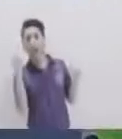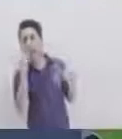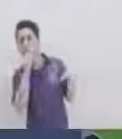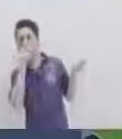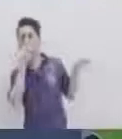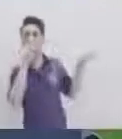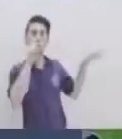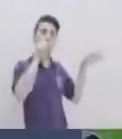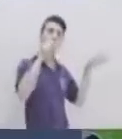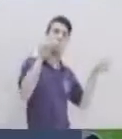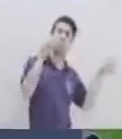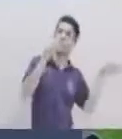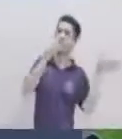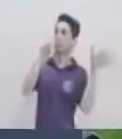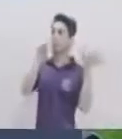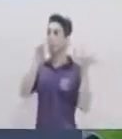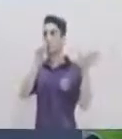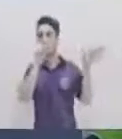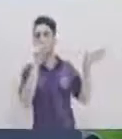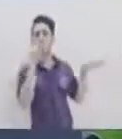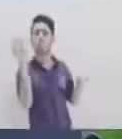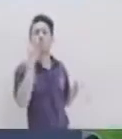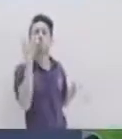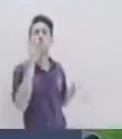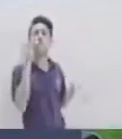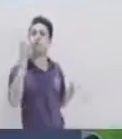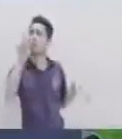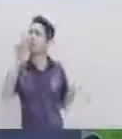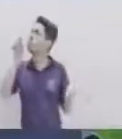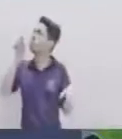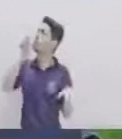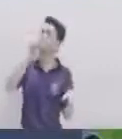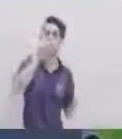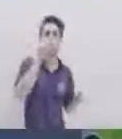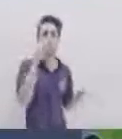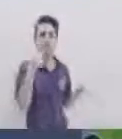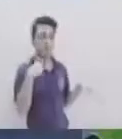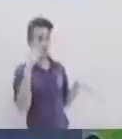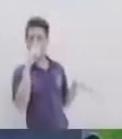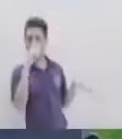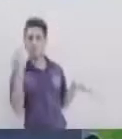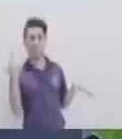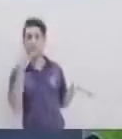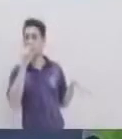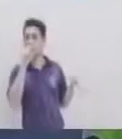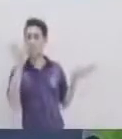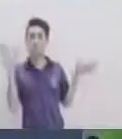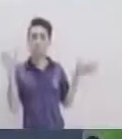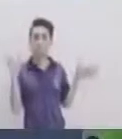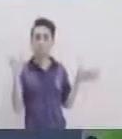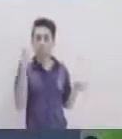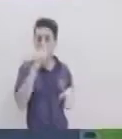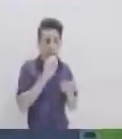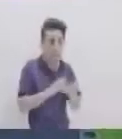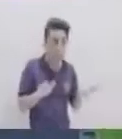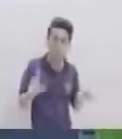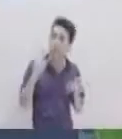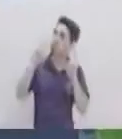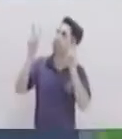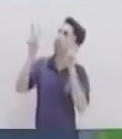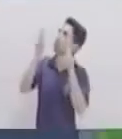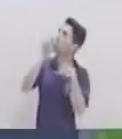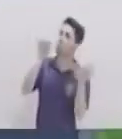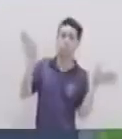cantan Los pájaros ¿En dónde cantan los pájaros que cantan? No tengo pájaros en jaulas No hay niños que los